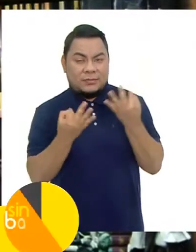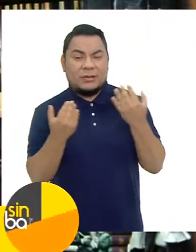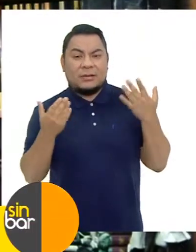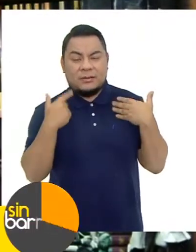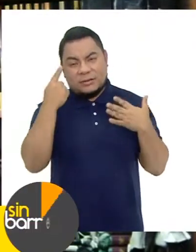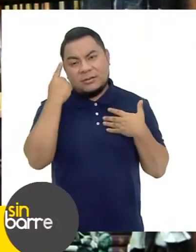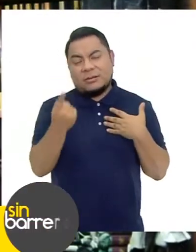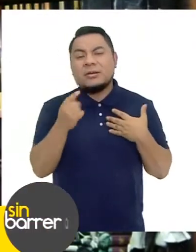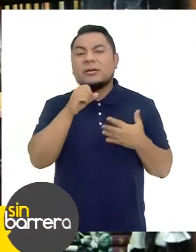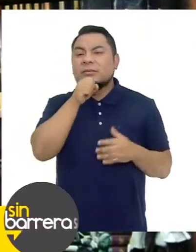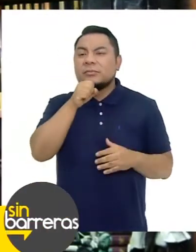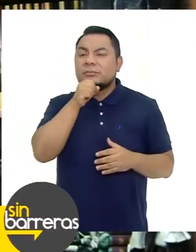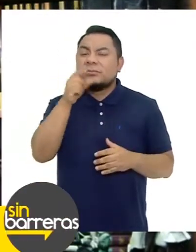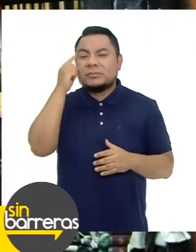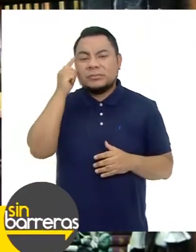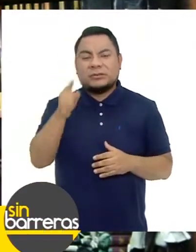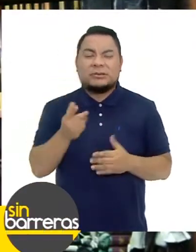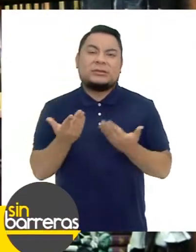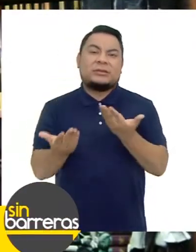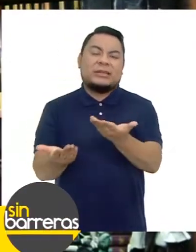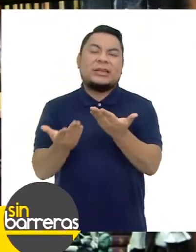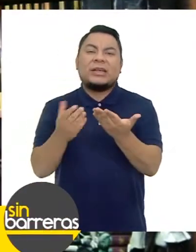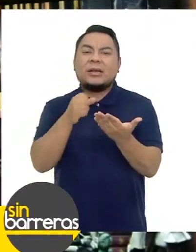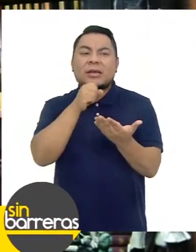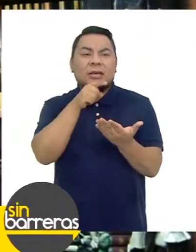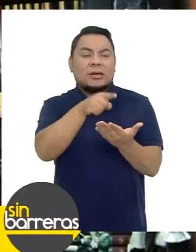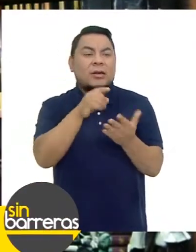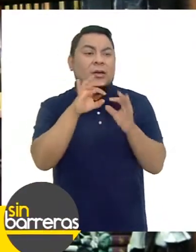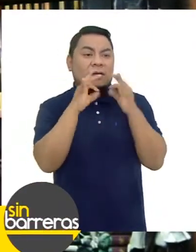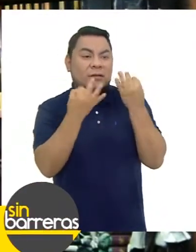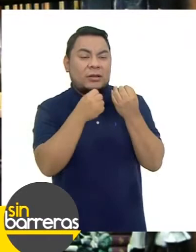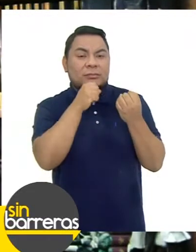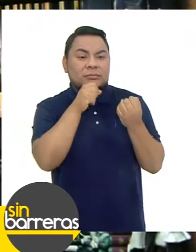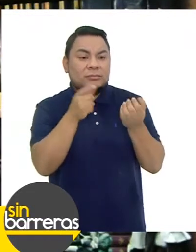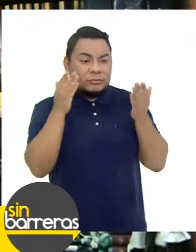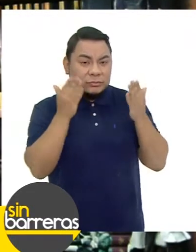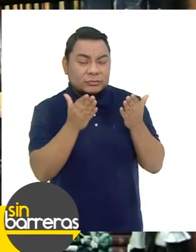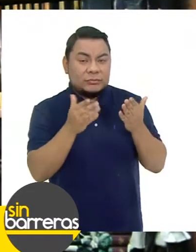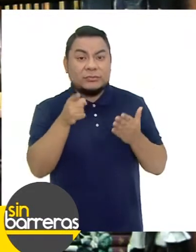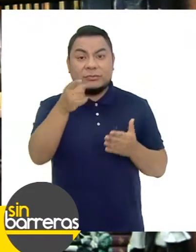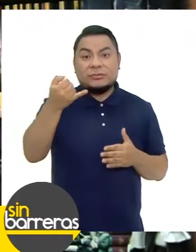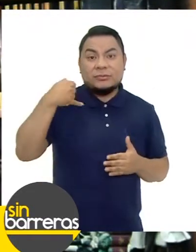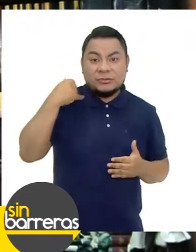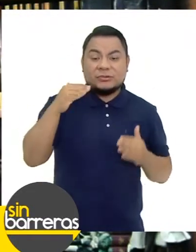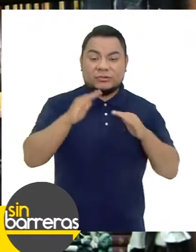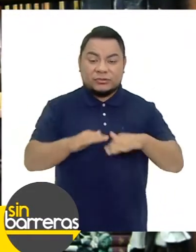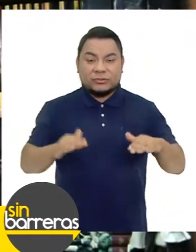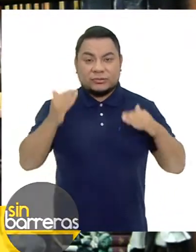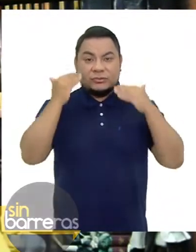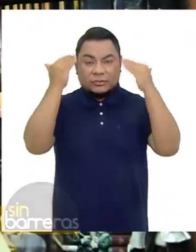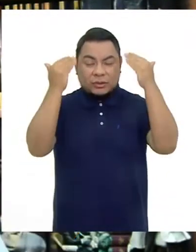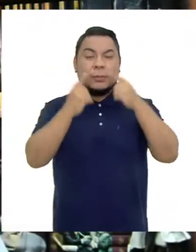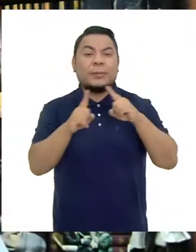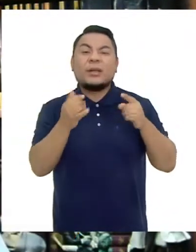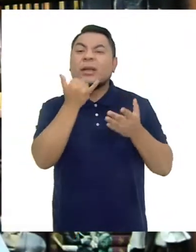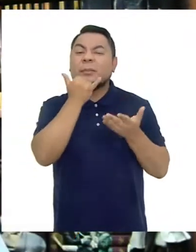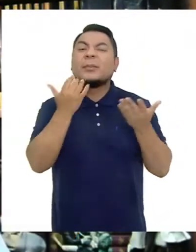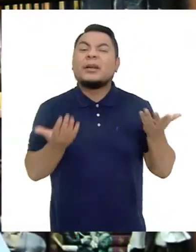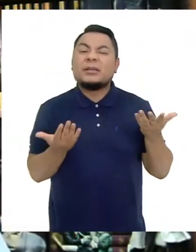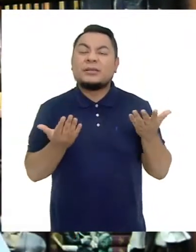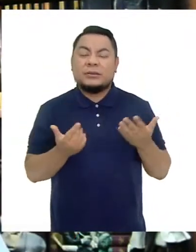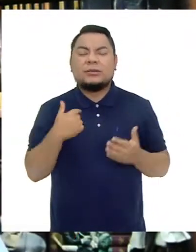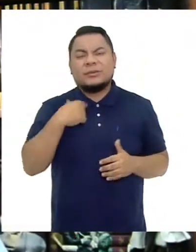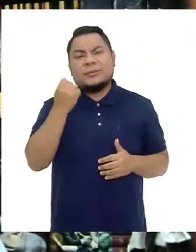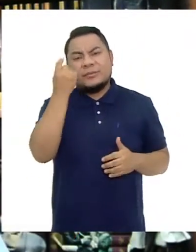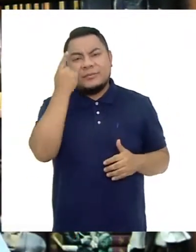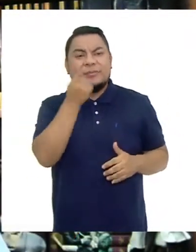Tiene el modelo de envejecimiento Frente a ellos Y tú bien has dicho Los niños Los jóvenes Los adultos ¿Qué sucede? Que muchas